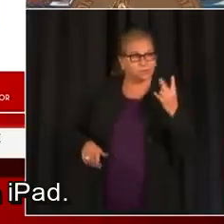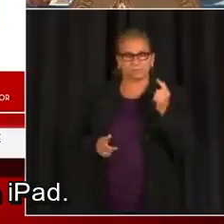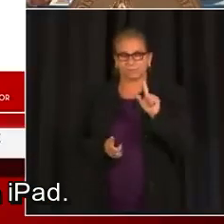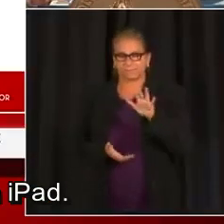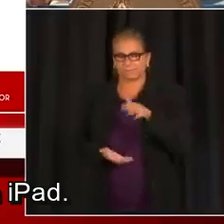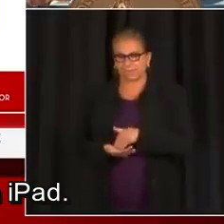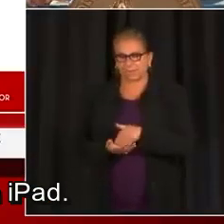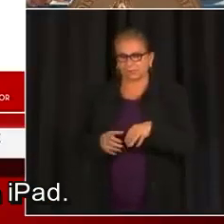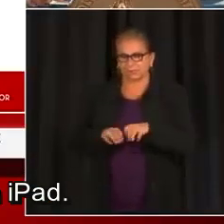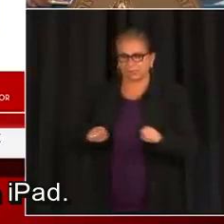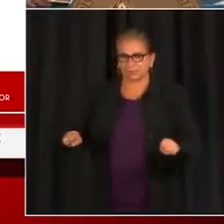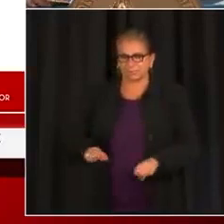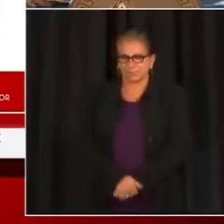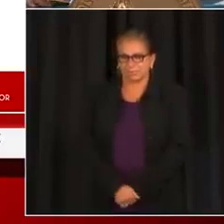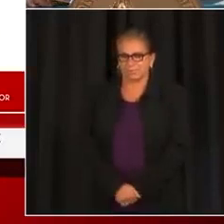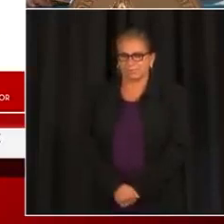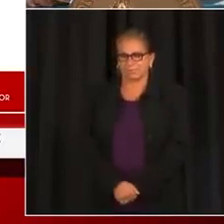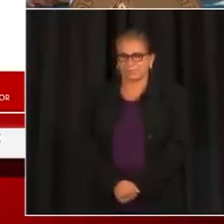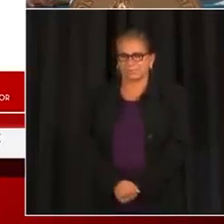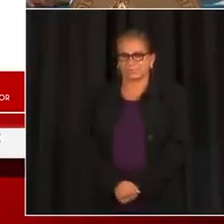van a ganar un iPad.